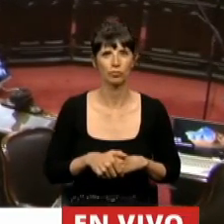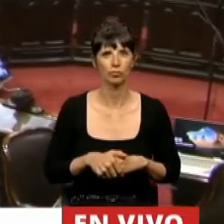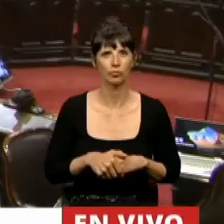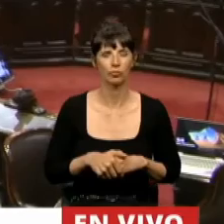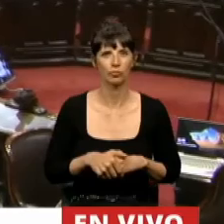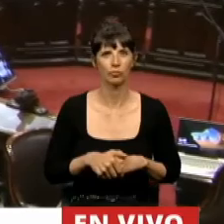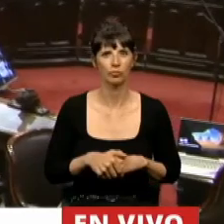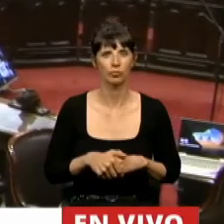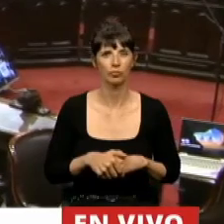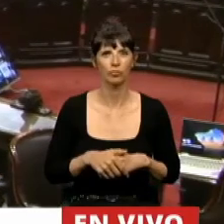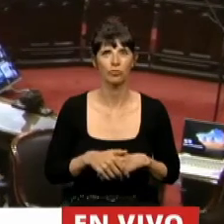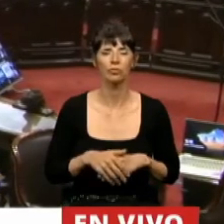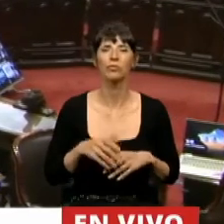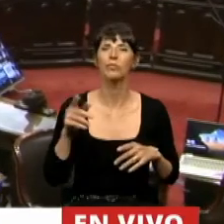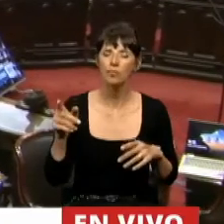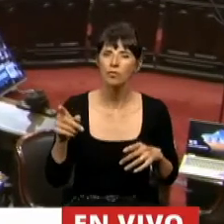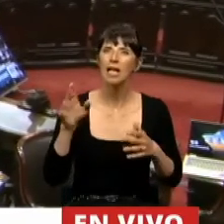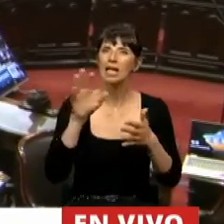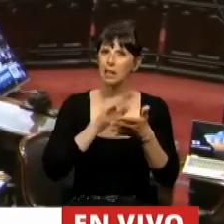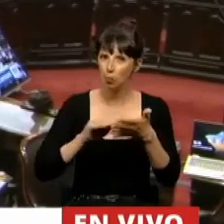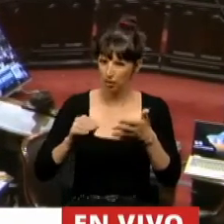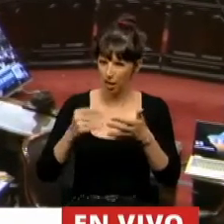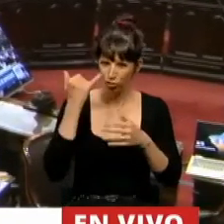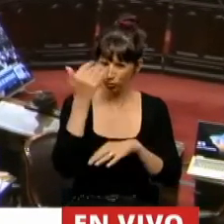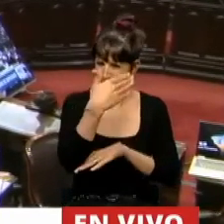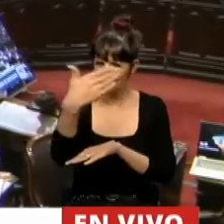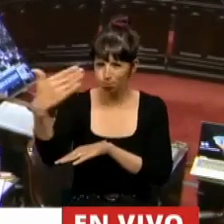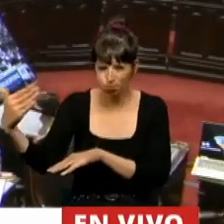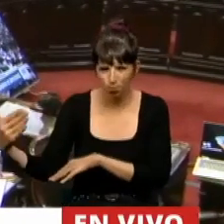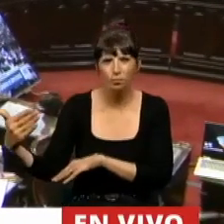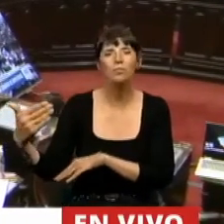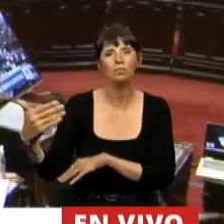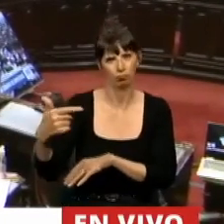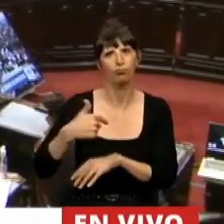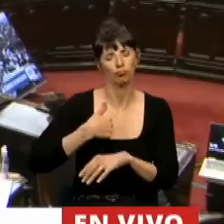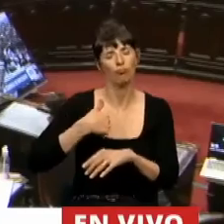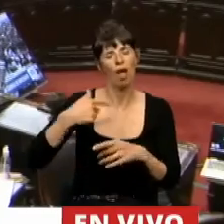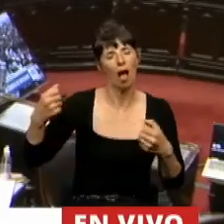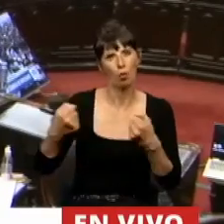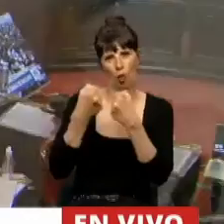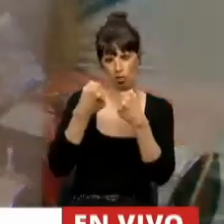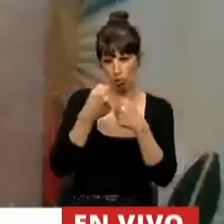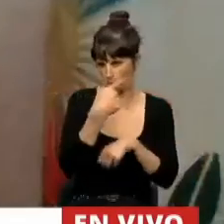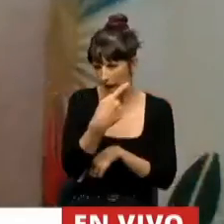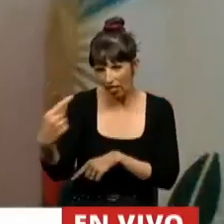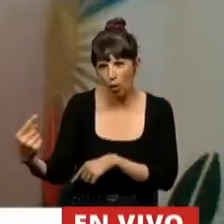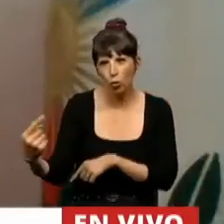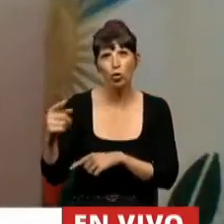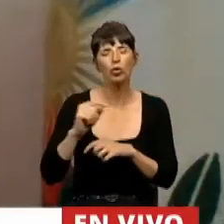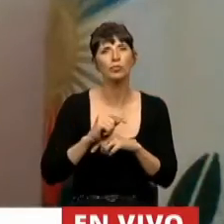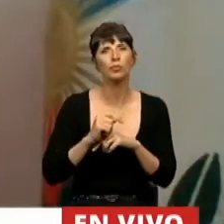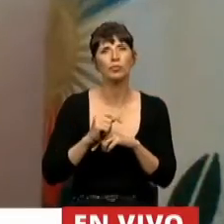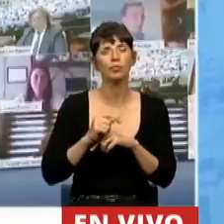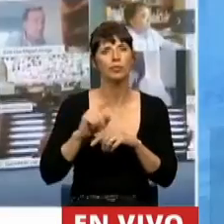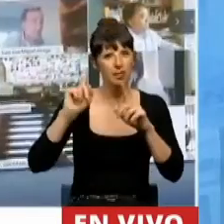Señor diputados que me precedieron, tengo que adherir a las palabras principalmente en cuanto a lo que es